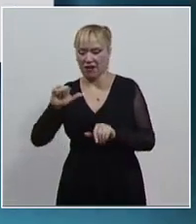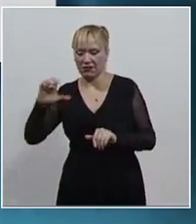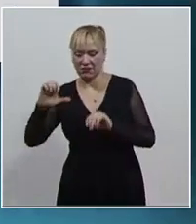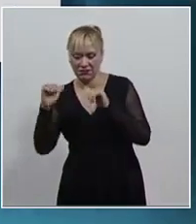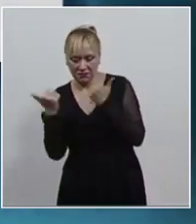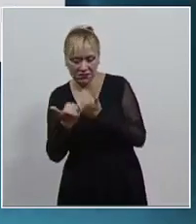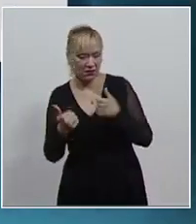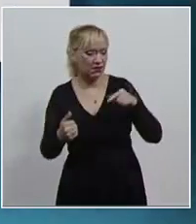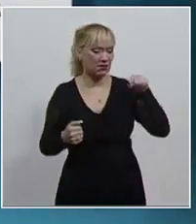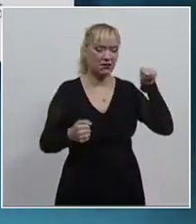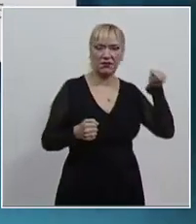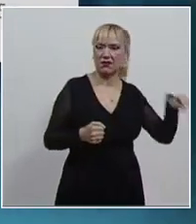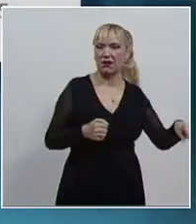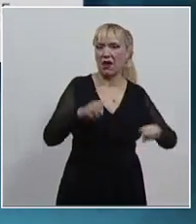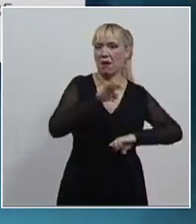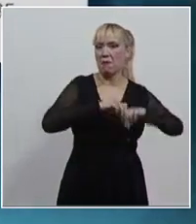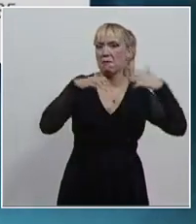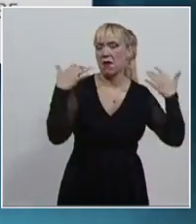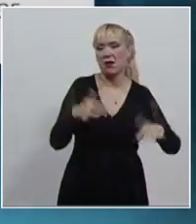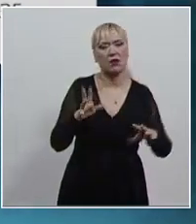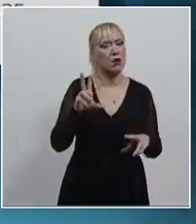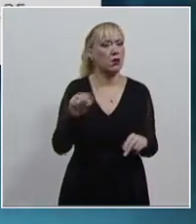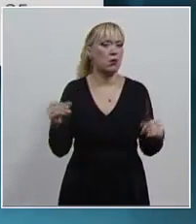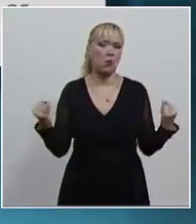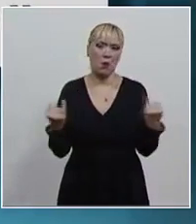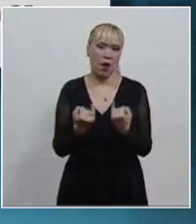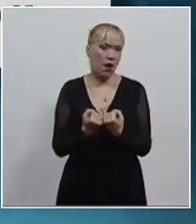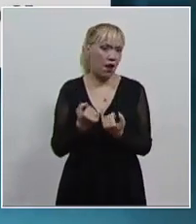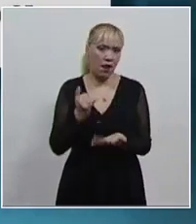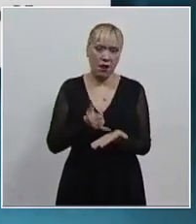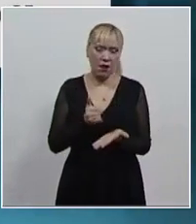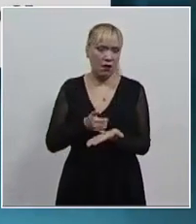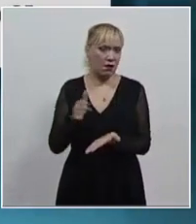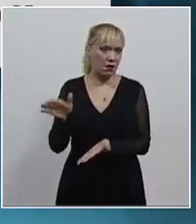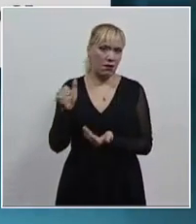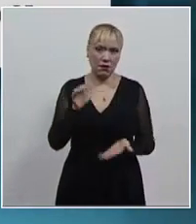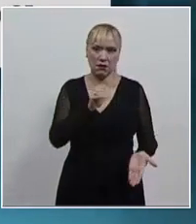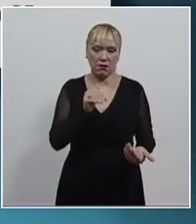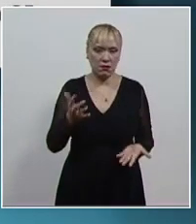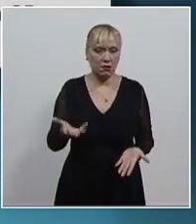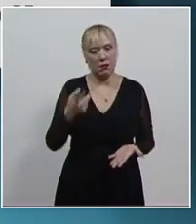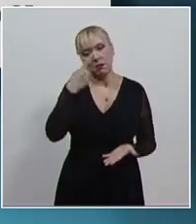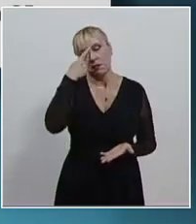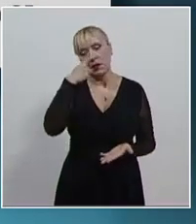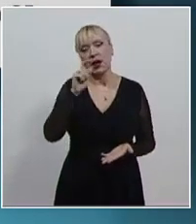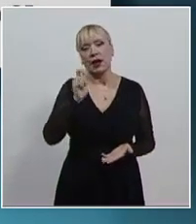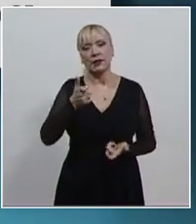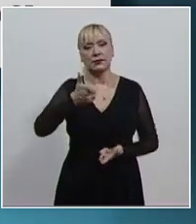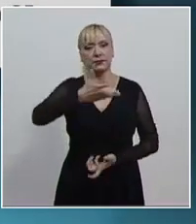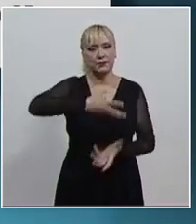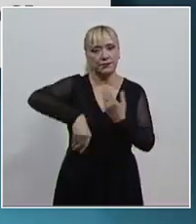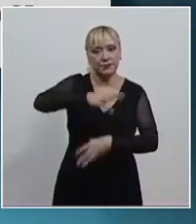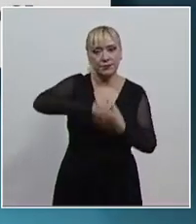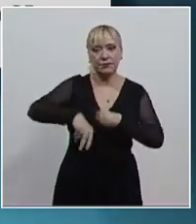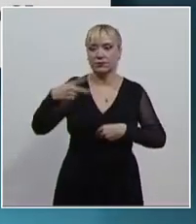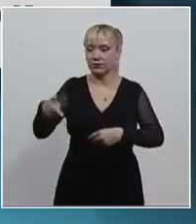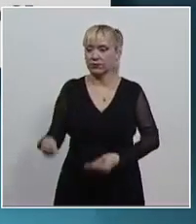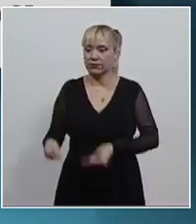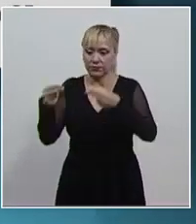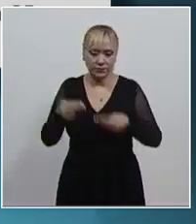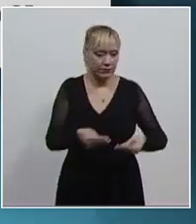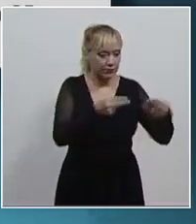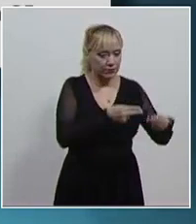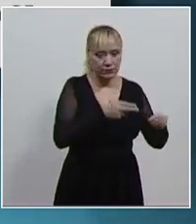los diferentes regímenes. Agregó que la medida se justifica, pues su finalidad es promover la reactivación económica a través de un